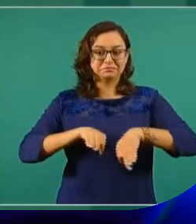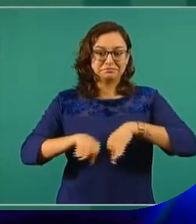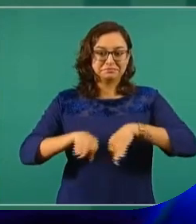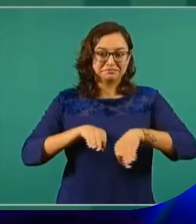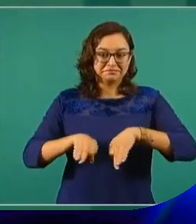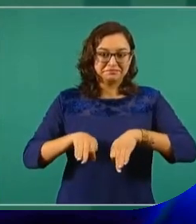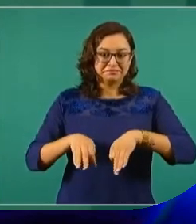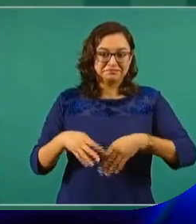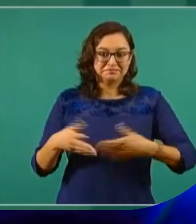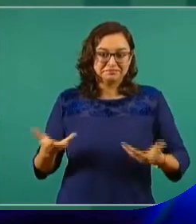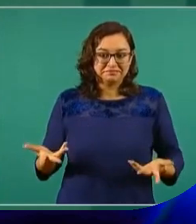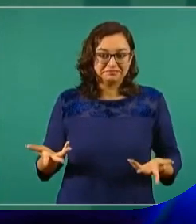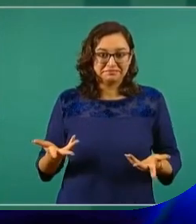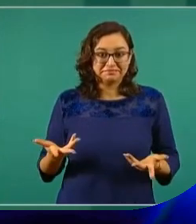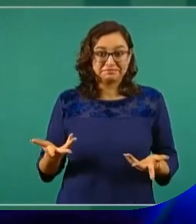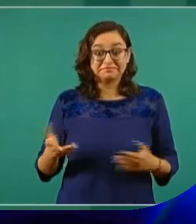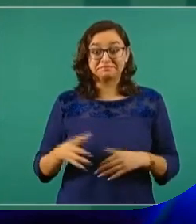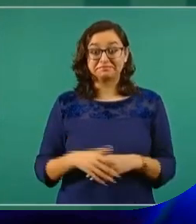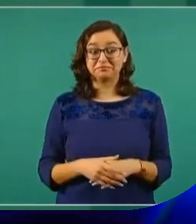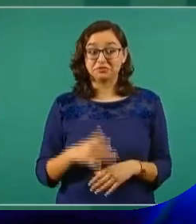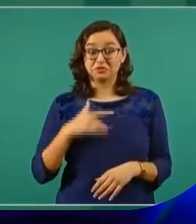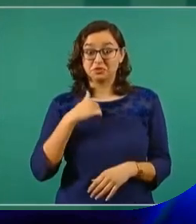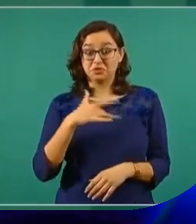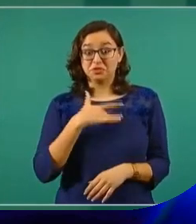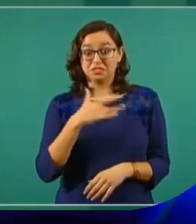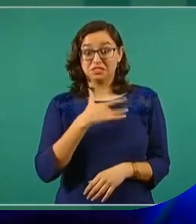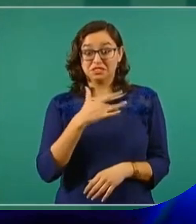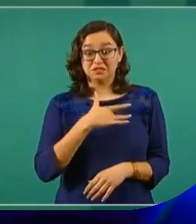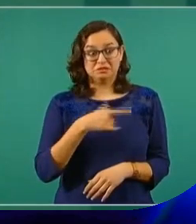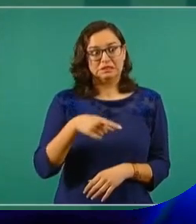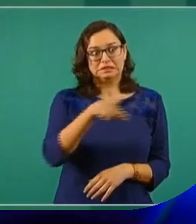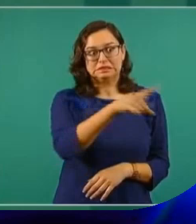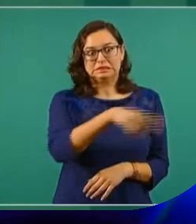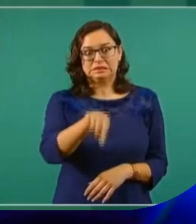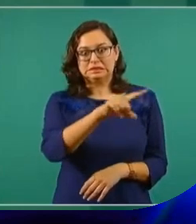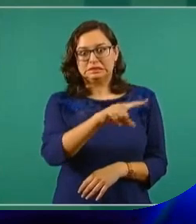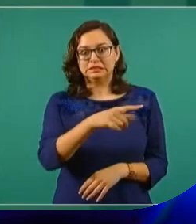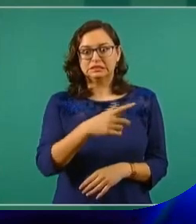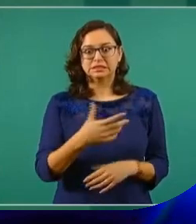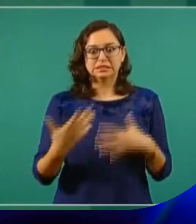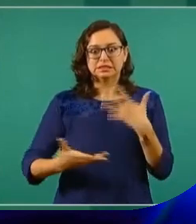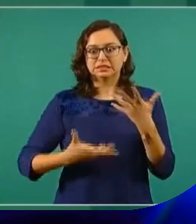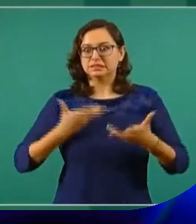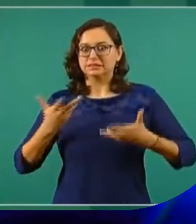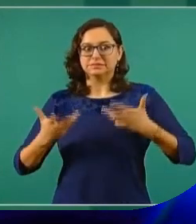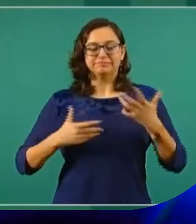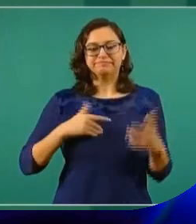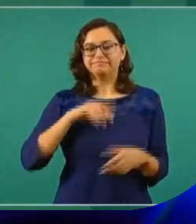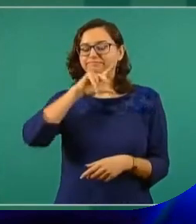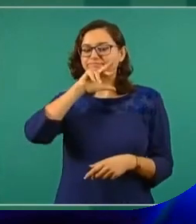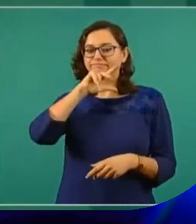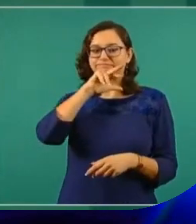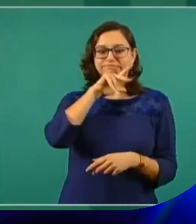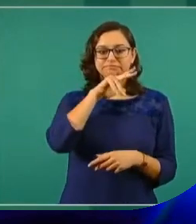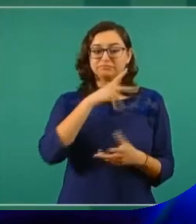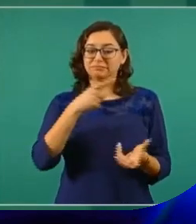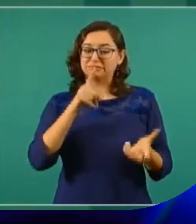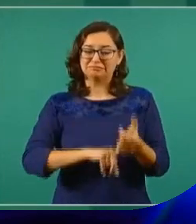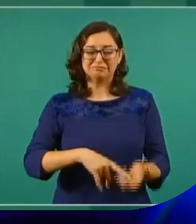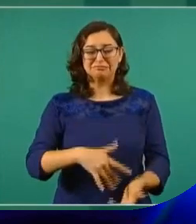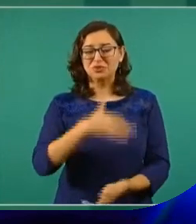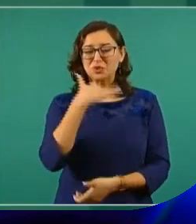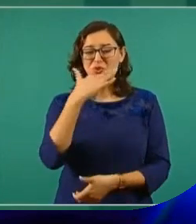Entonces, pues ellos están metidos en muchas cosas, muy corruptos,